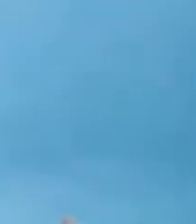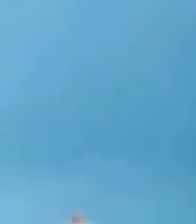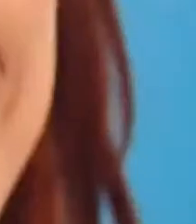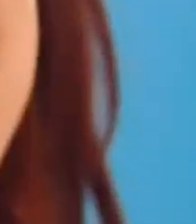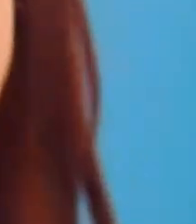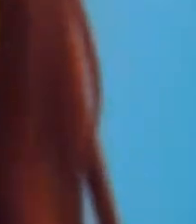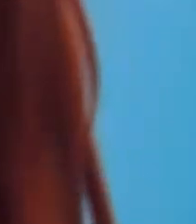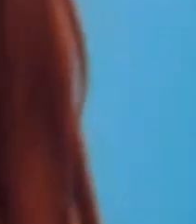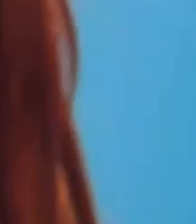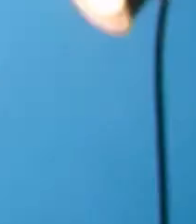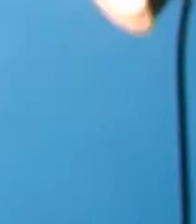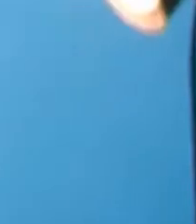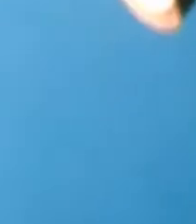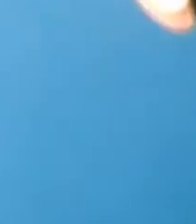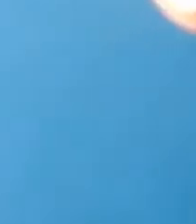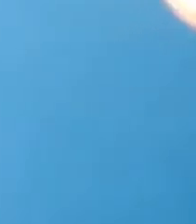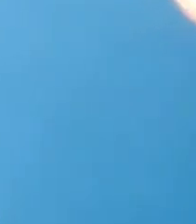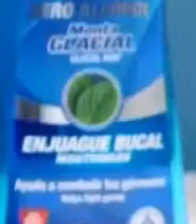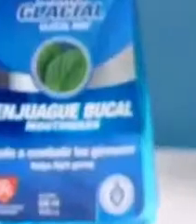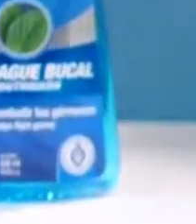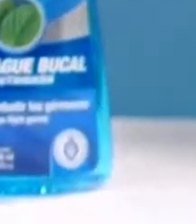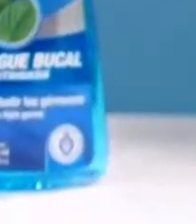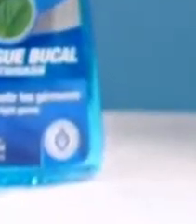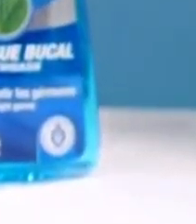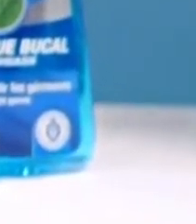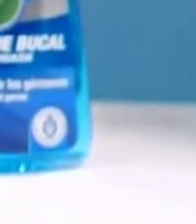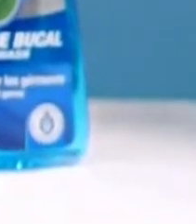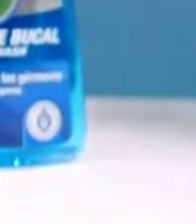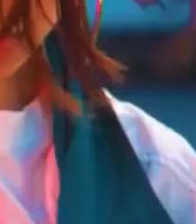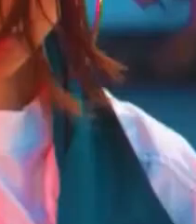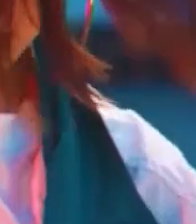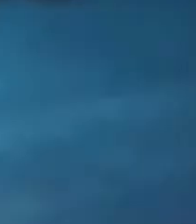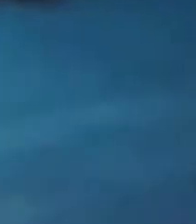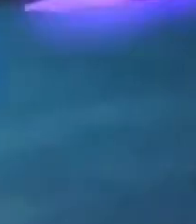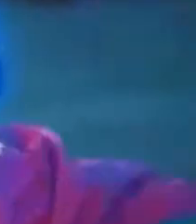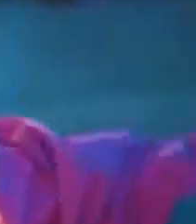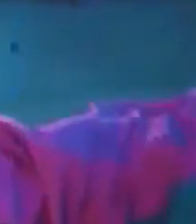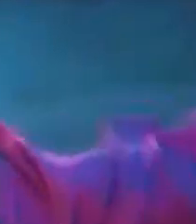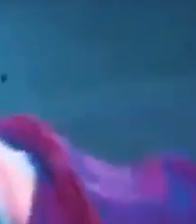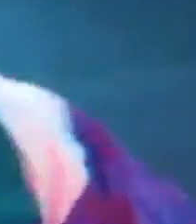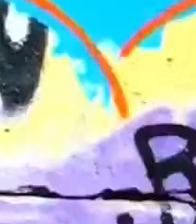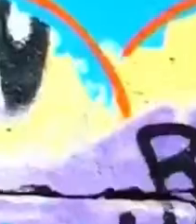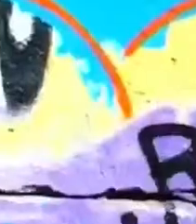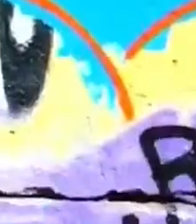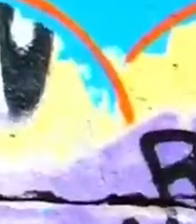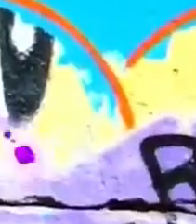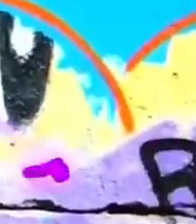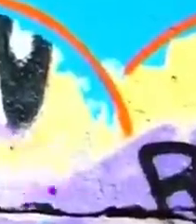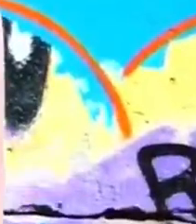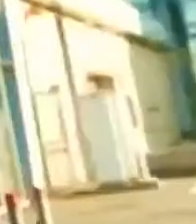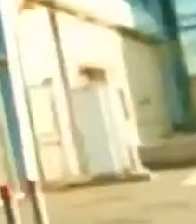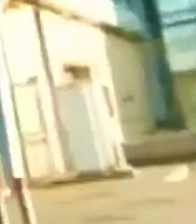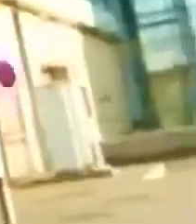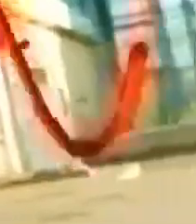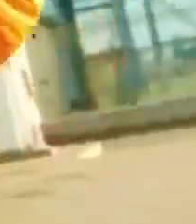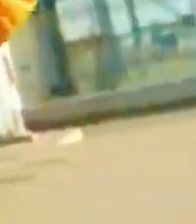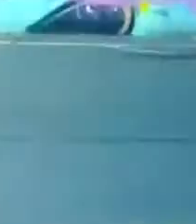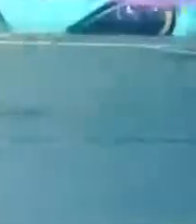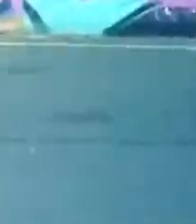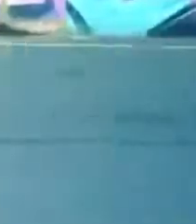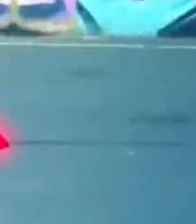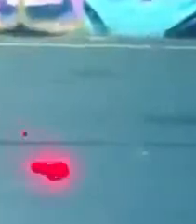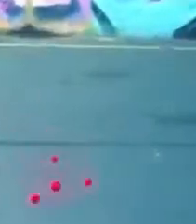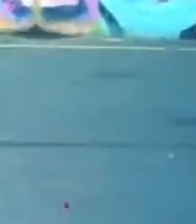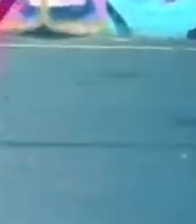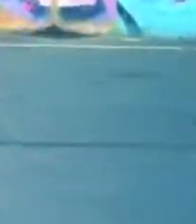% de las bacterias. Sonríe con el corazón, sonríe con Dentro. Todos tenemos diversas formas de expresar nuestra creatividad.